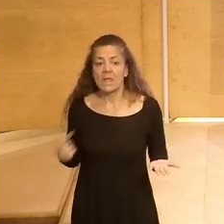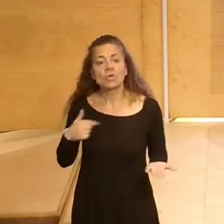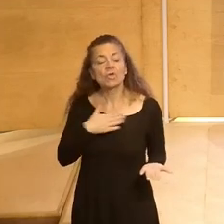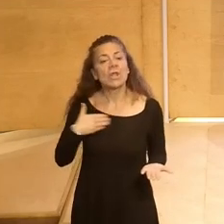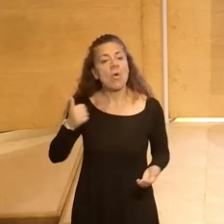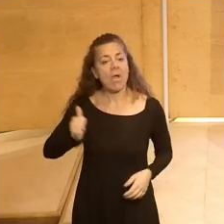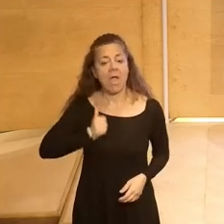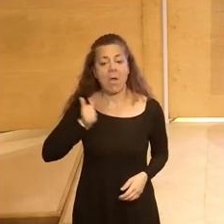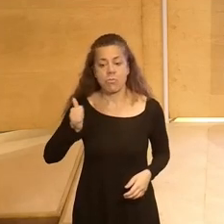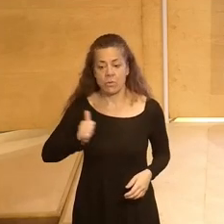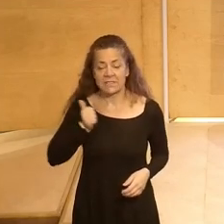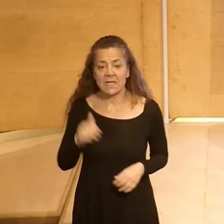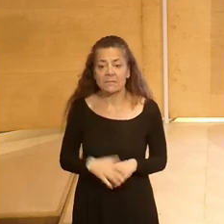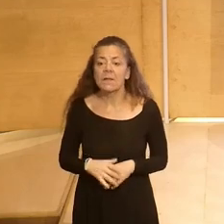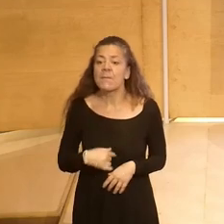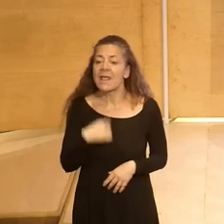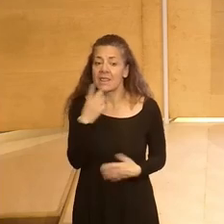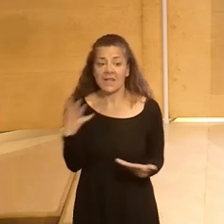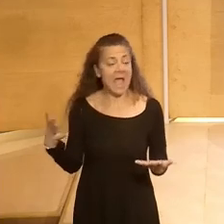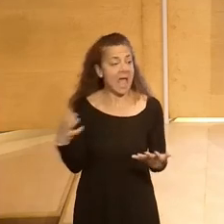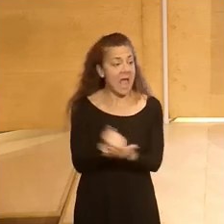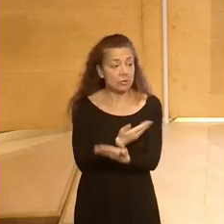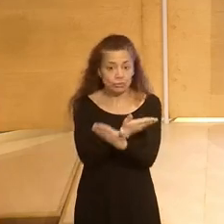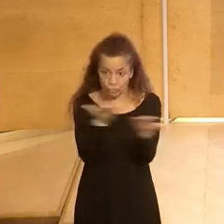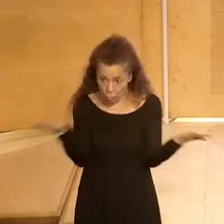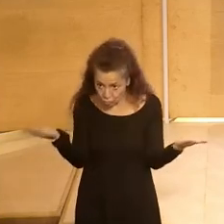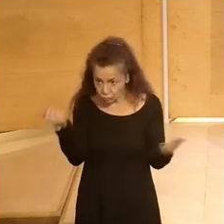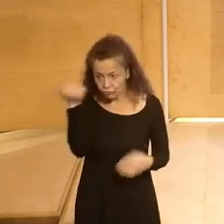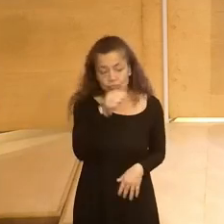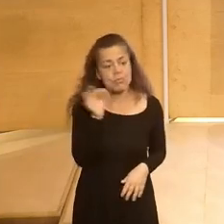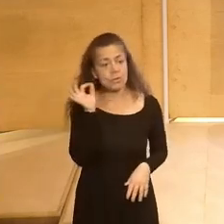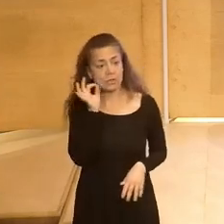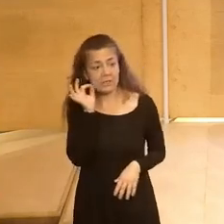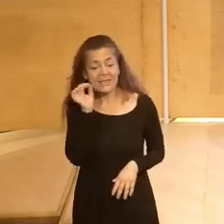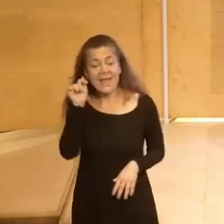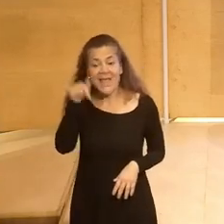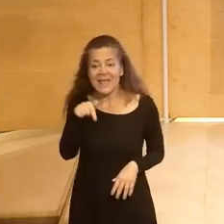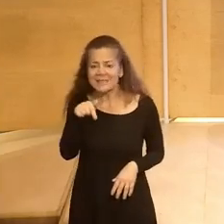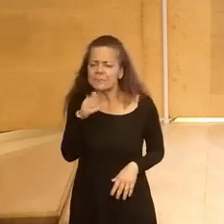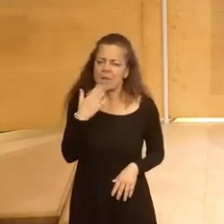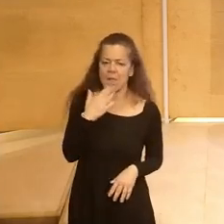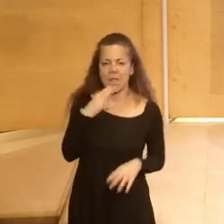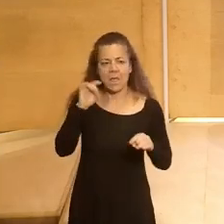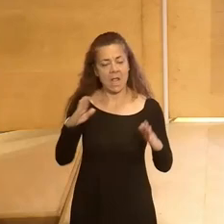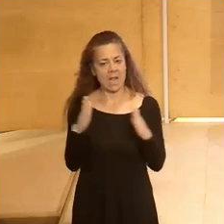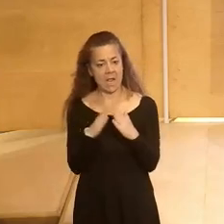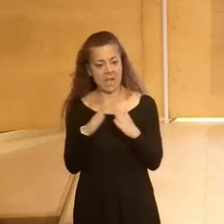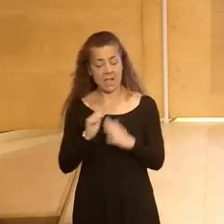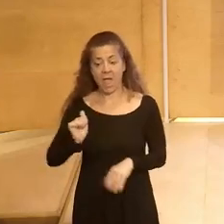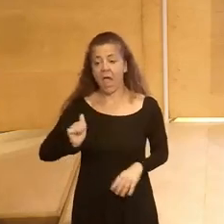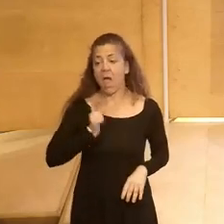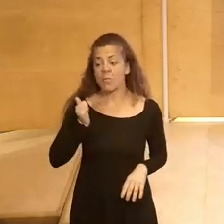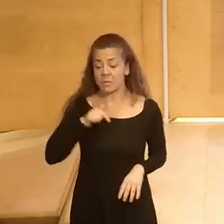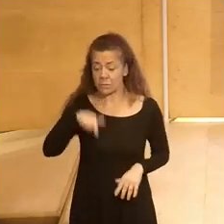aprovechar para deciros a todos vosotros y a vosotras que esta es vuestra casa, que aprovechamos este